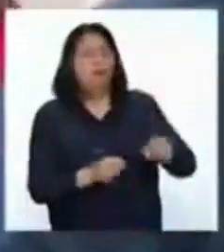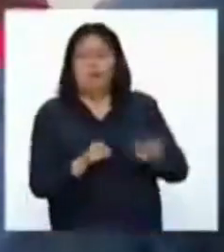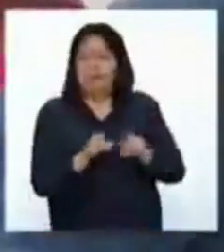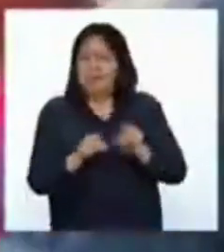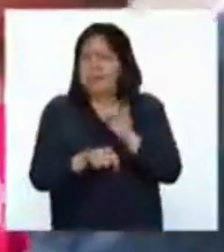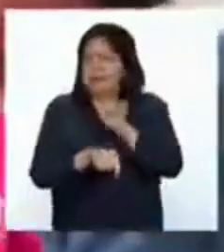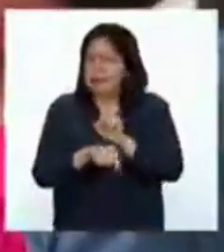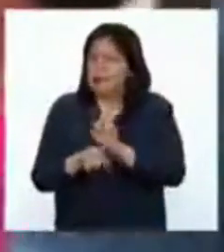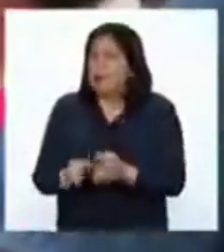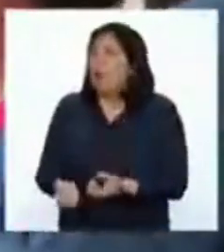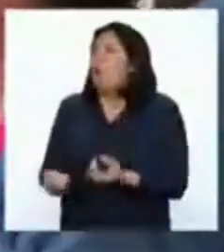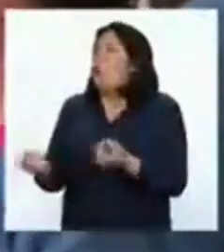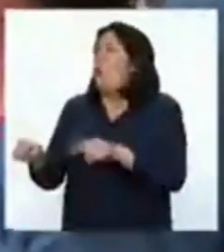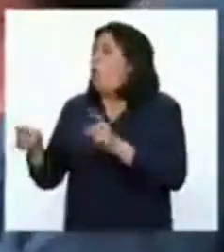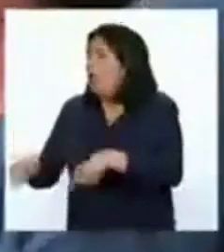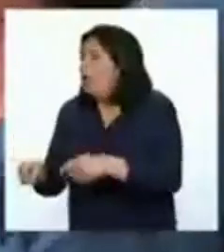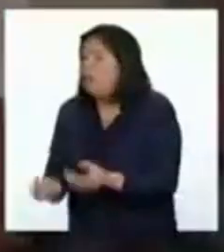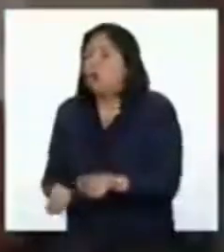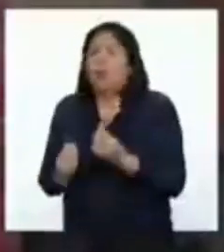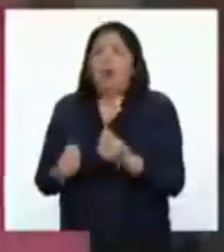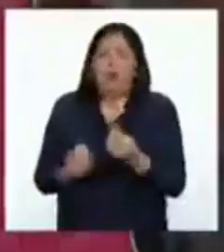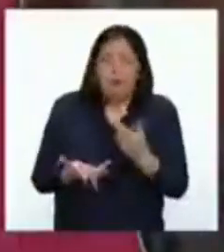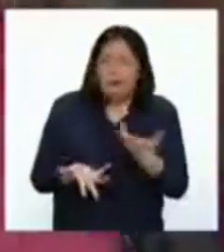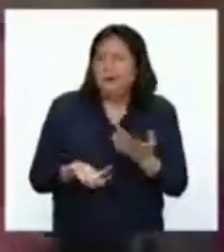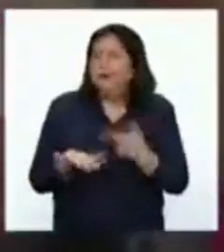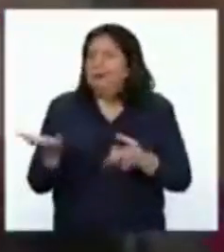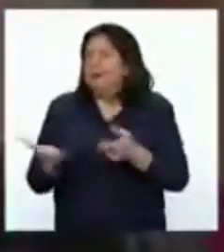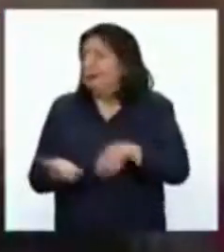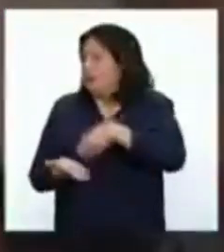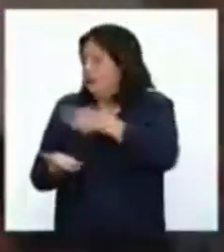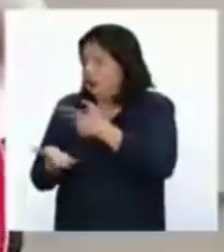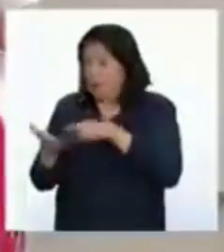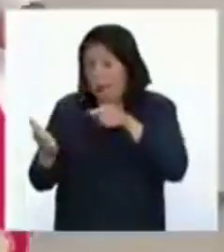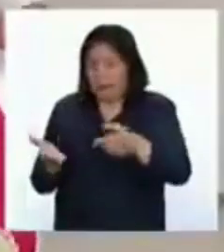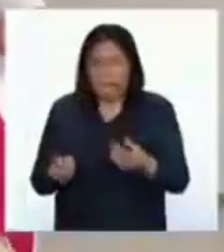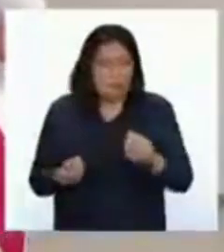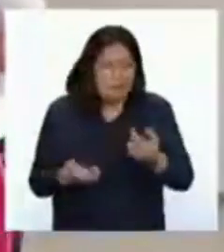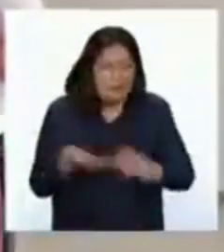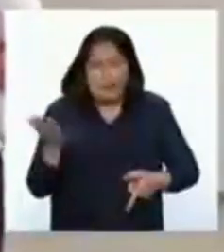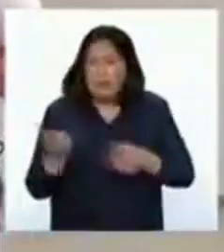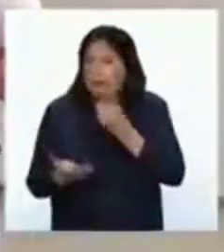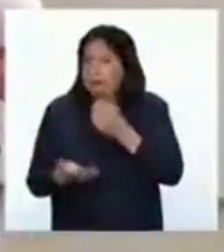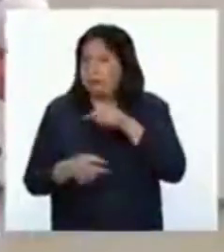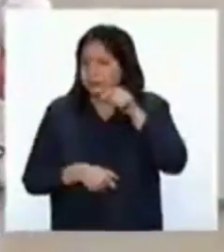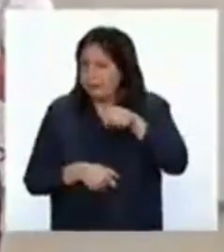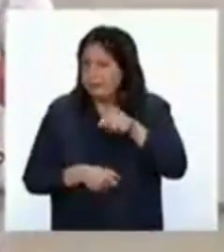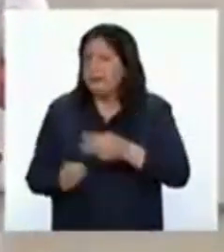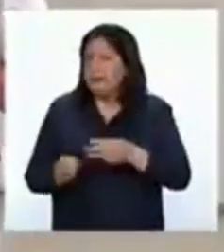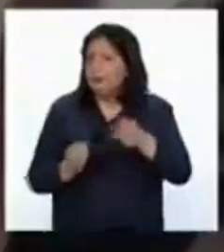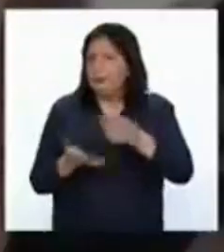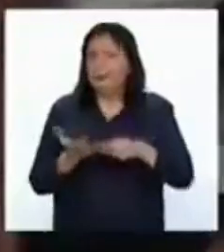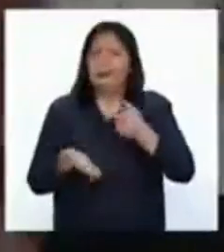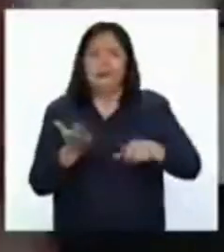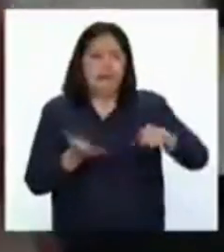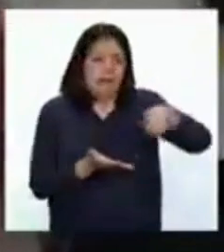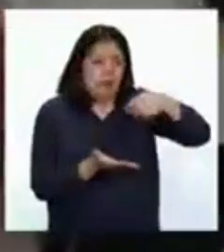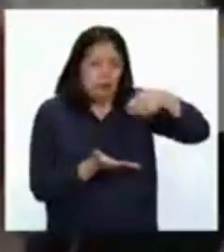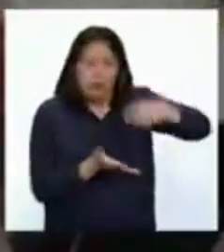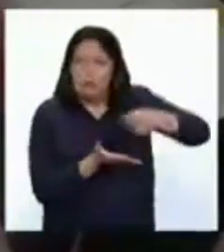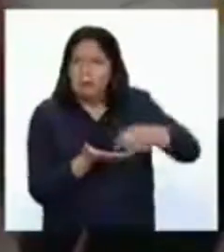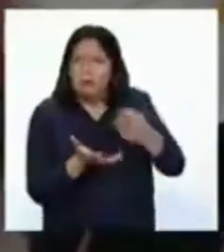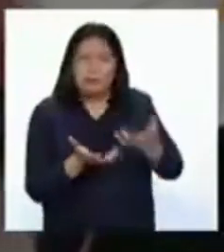hábitos, cuándo consumir, cómo combinar, ¿no? Y entonces esa forma de balancear los alimentos,